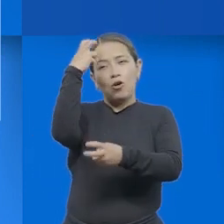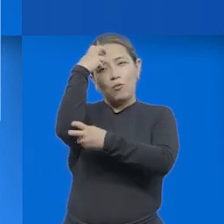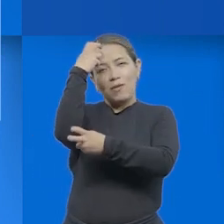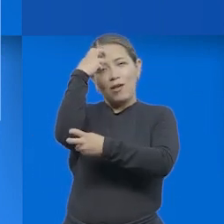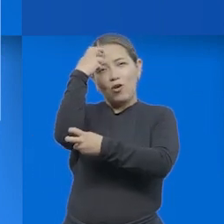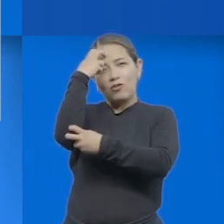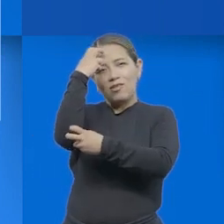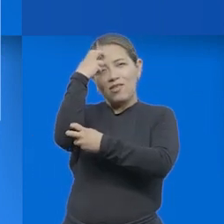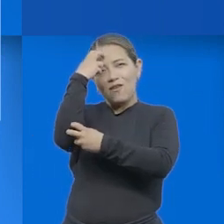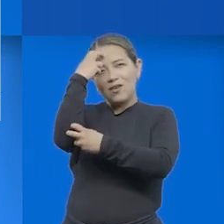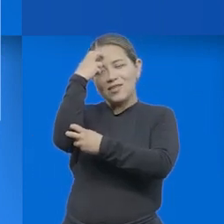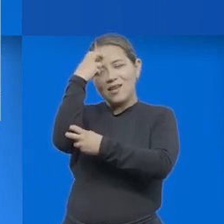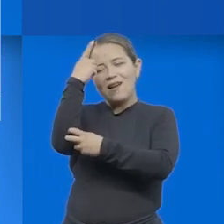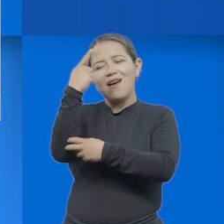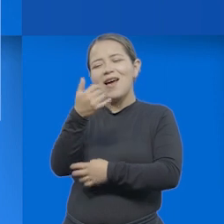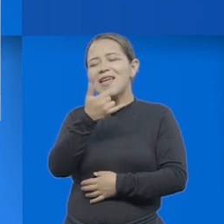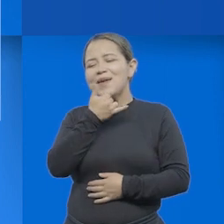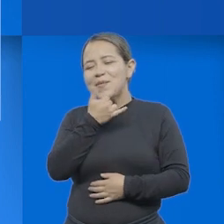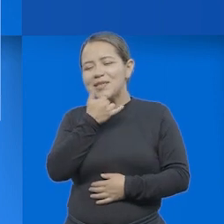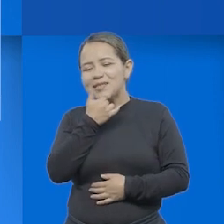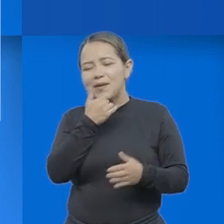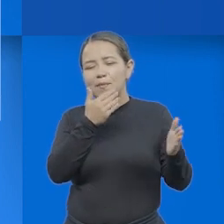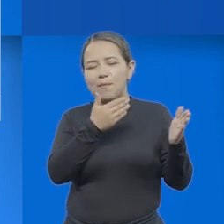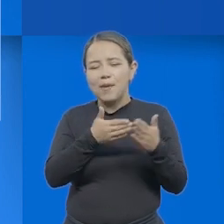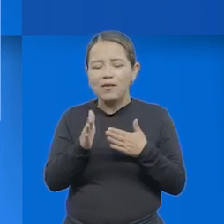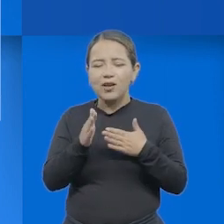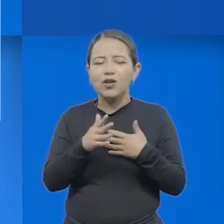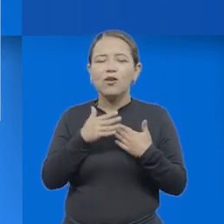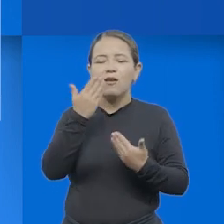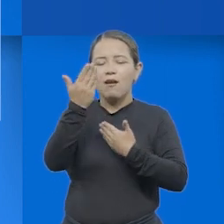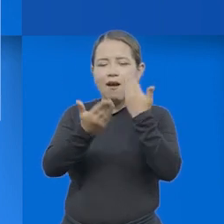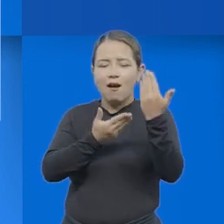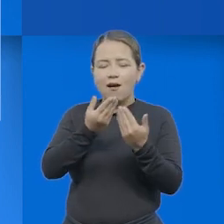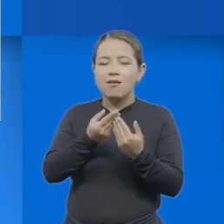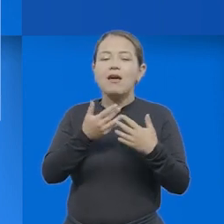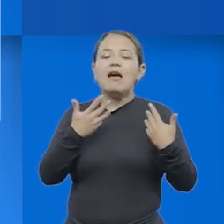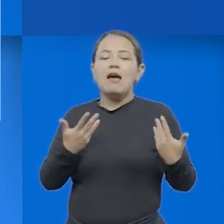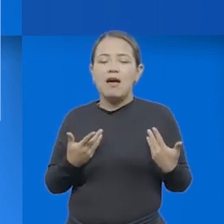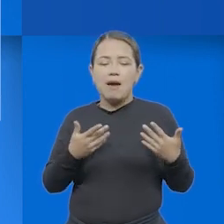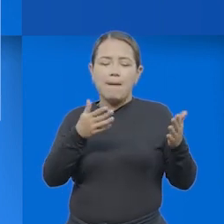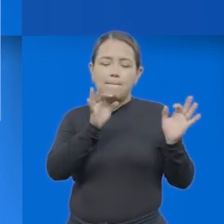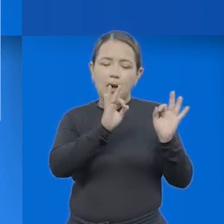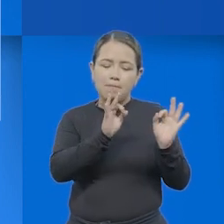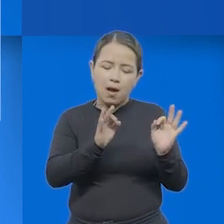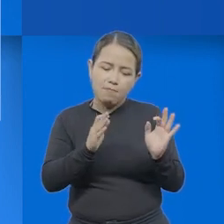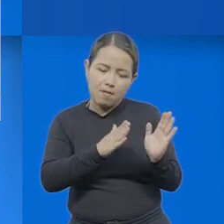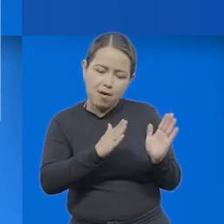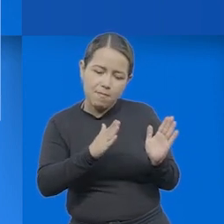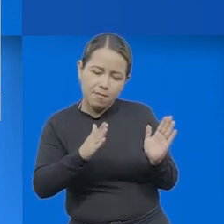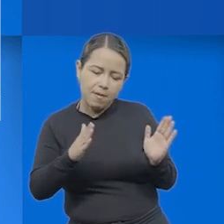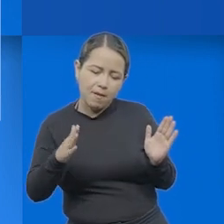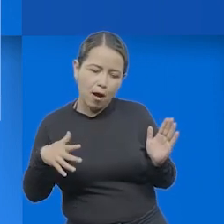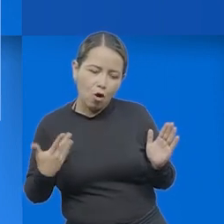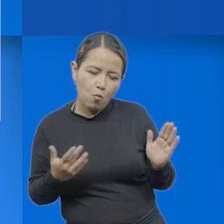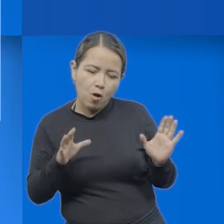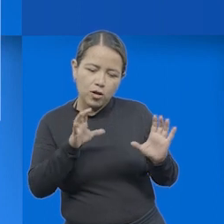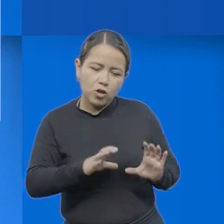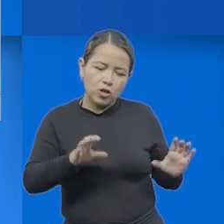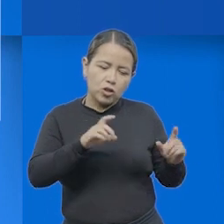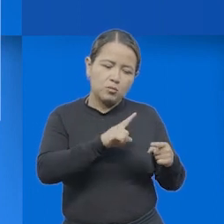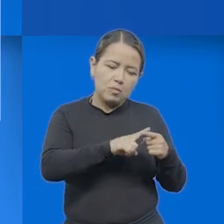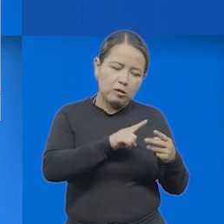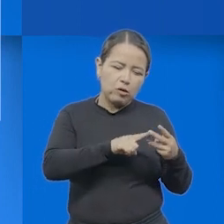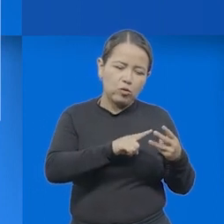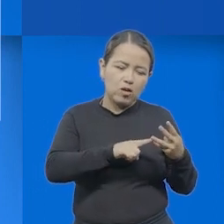metacognitivas, en la fase de planificación, serían diseñar el plan a seguir, prever y ordenar las